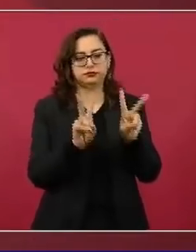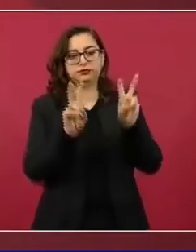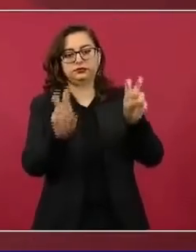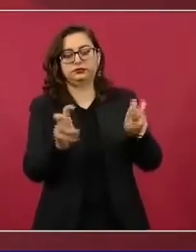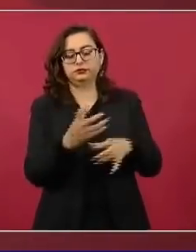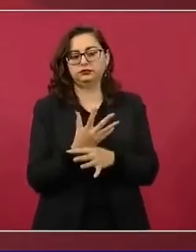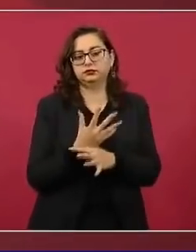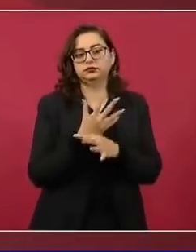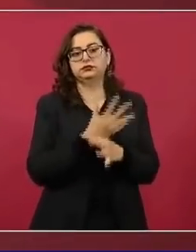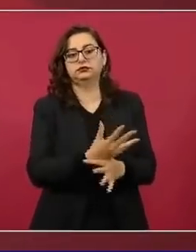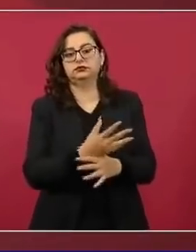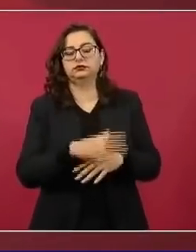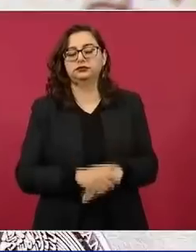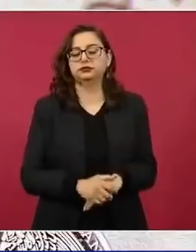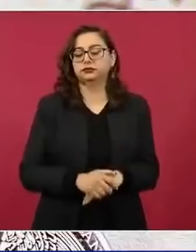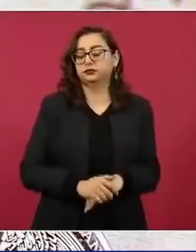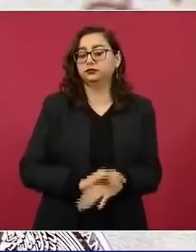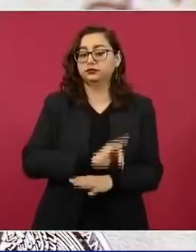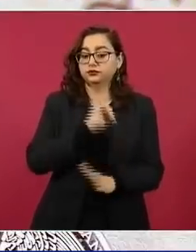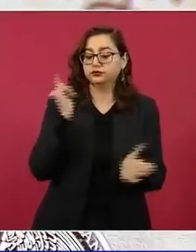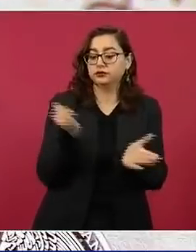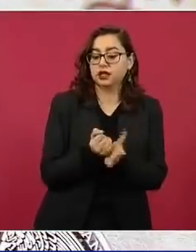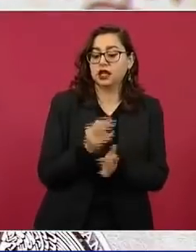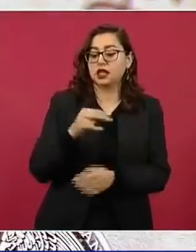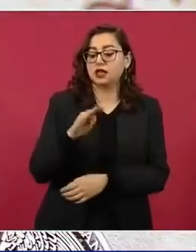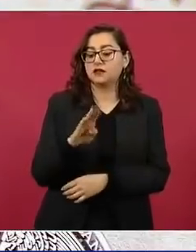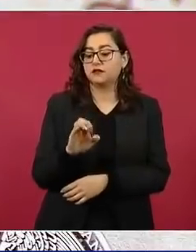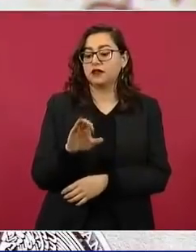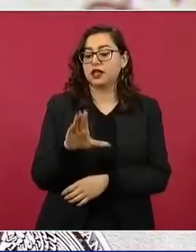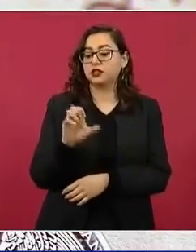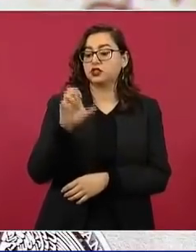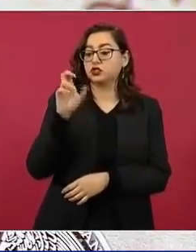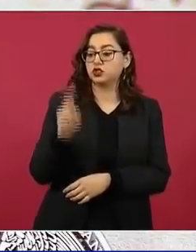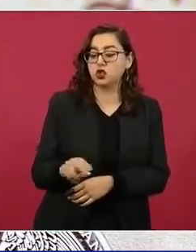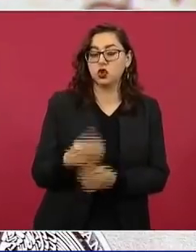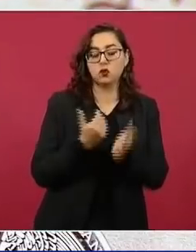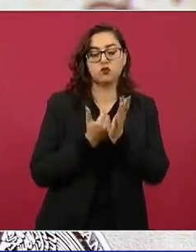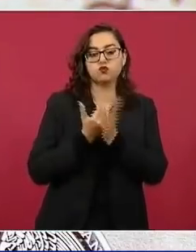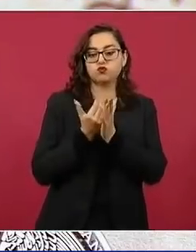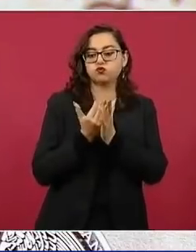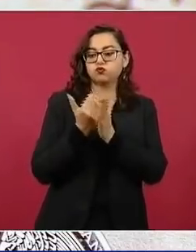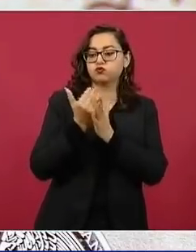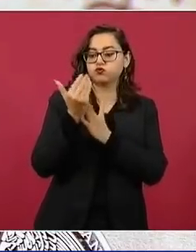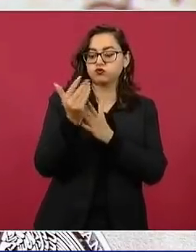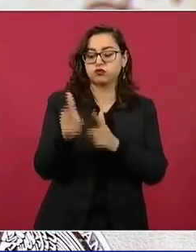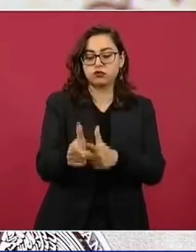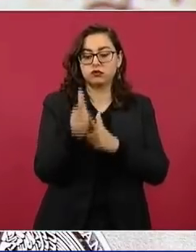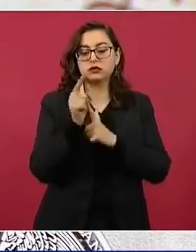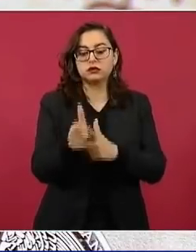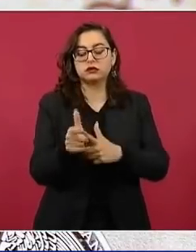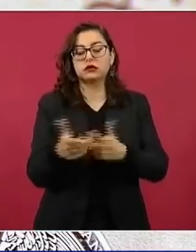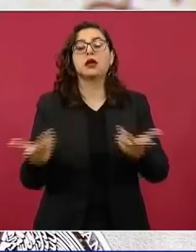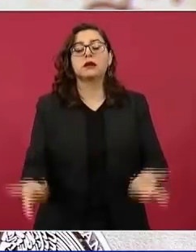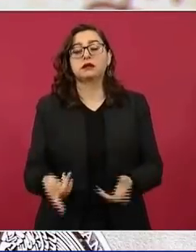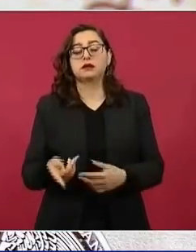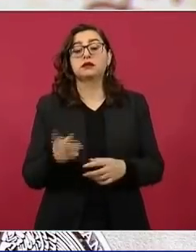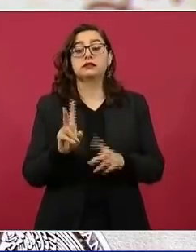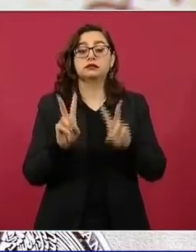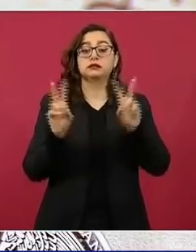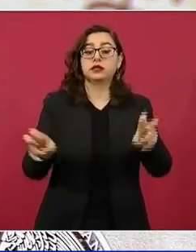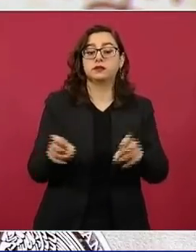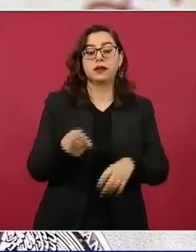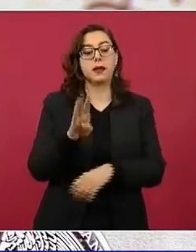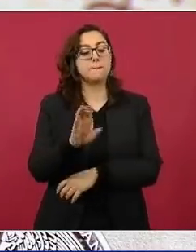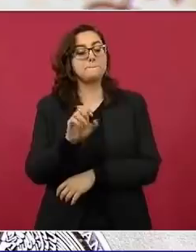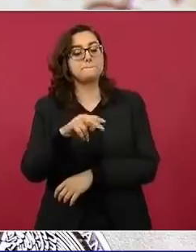no alcanza su pico. Dos puntos, Banxico. Donde informa de una reunión de miembros del gobierno del Banco de México con